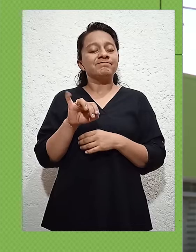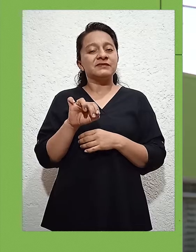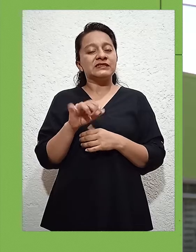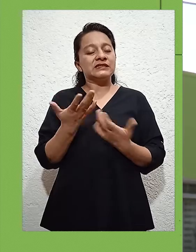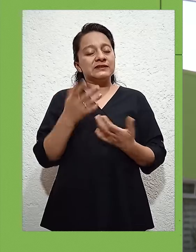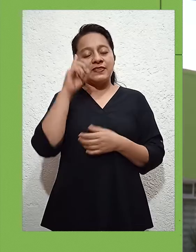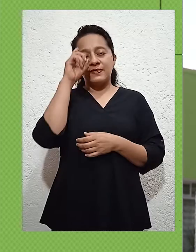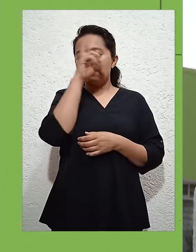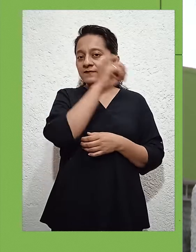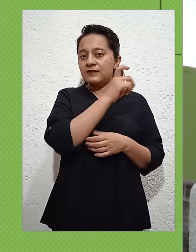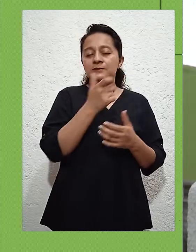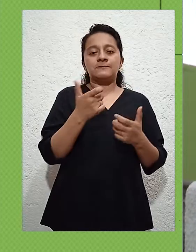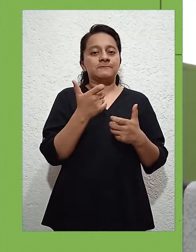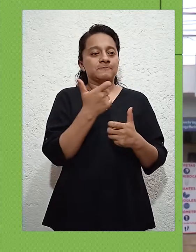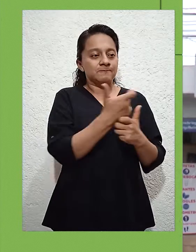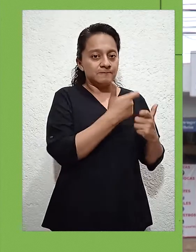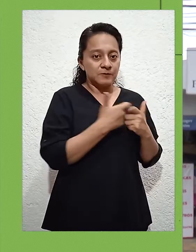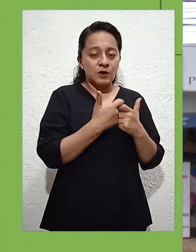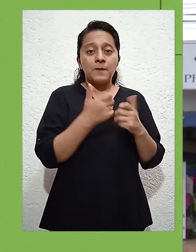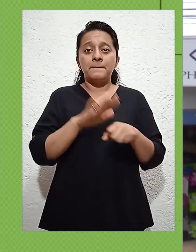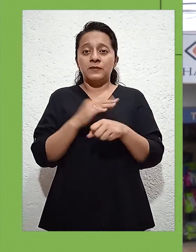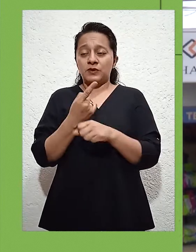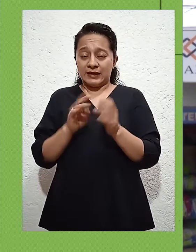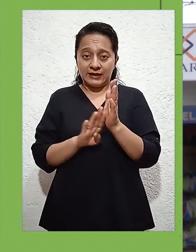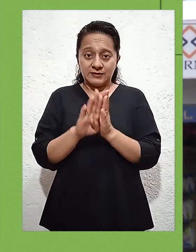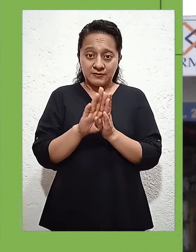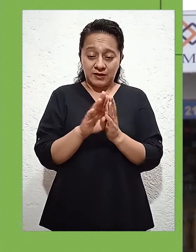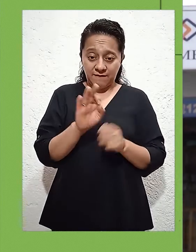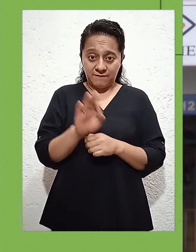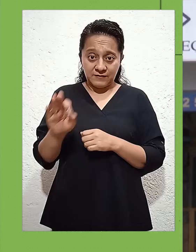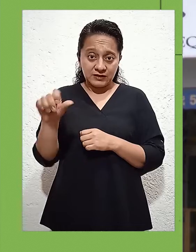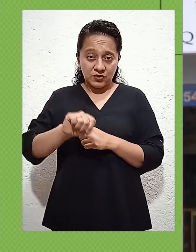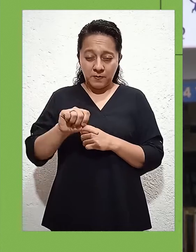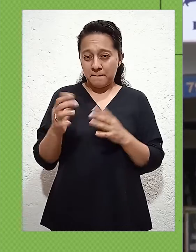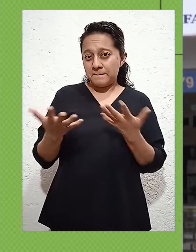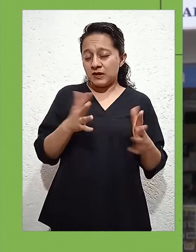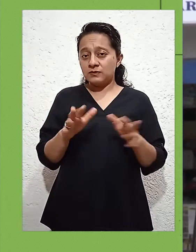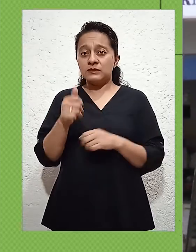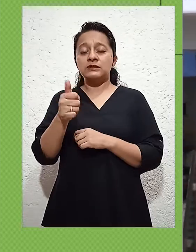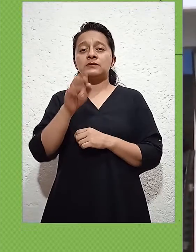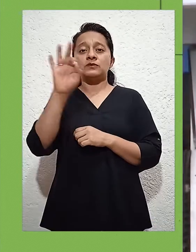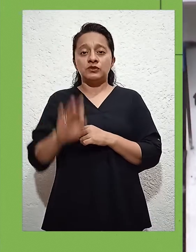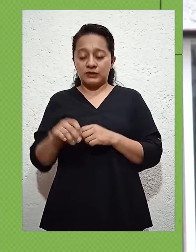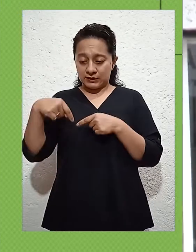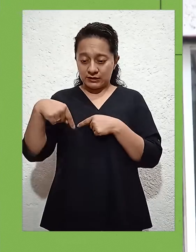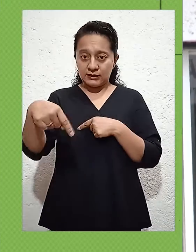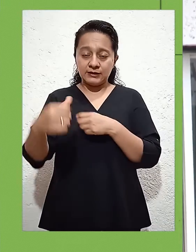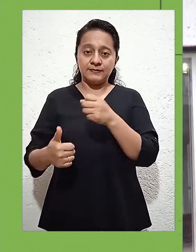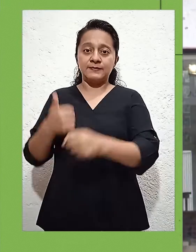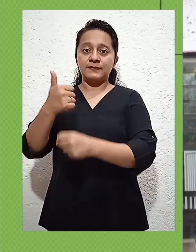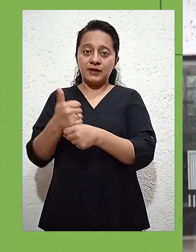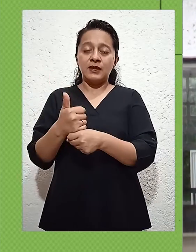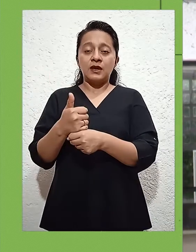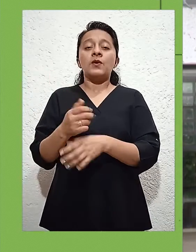en este año pudiera estar en riesgo ante la posibilidad de retroceder a un escenario. Consideró que los aforos y horarios están siendo